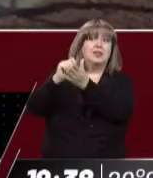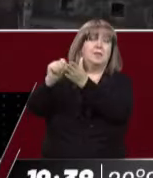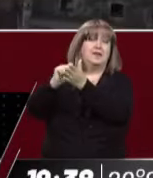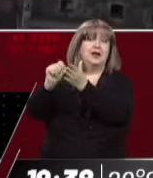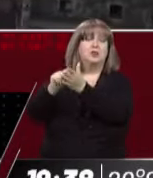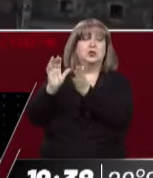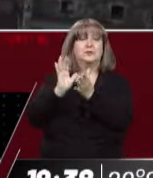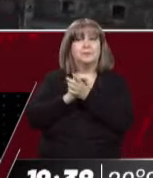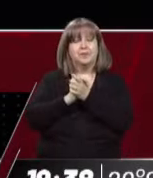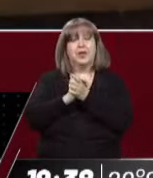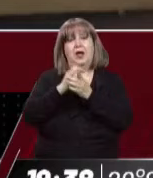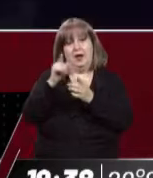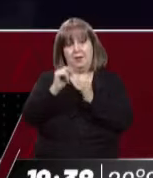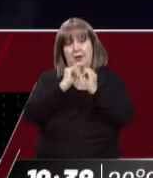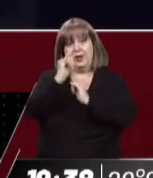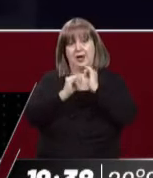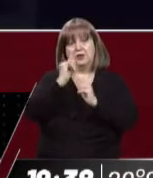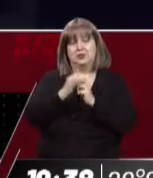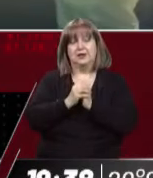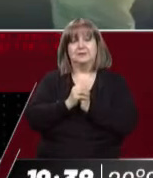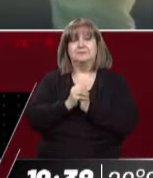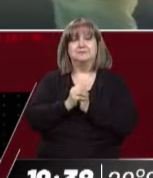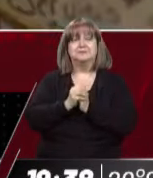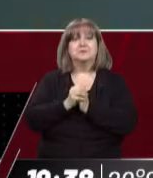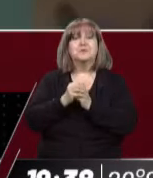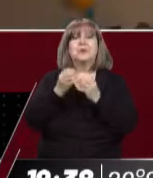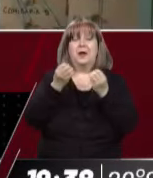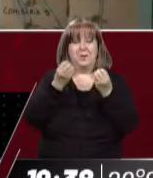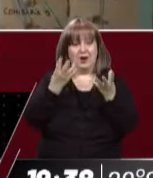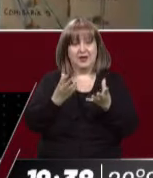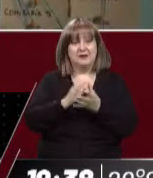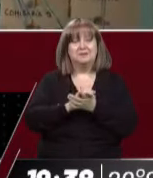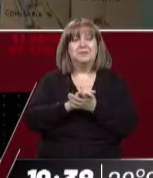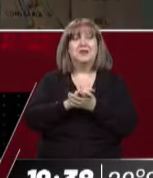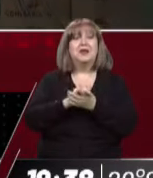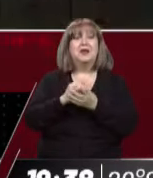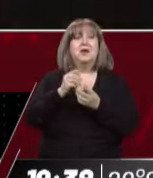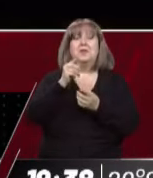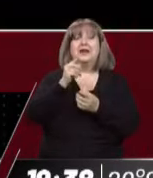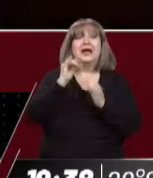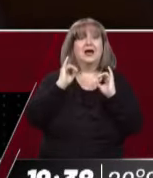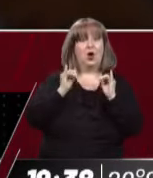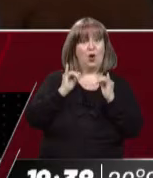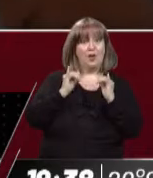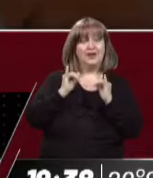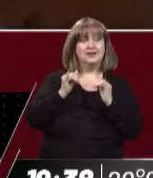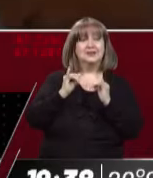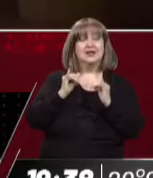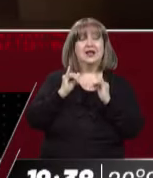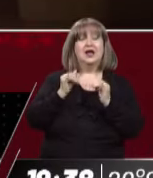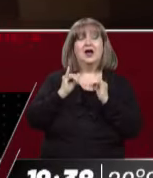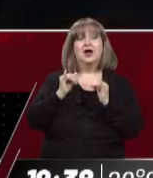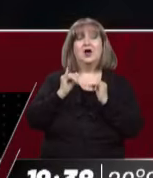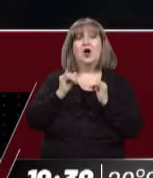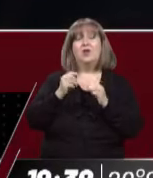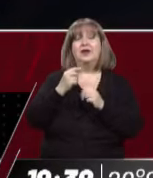contemos un detalle que me olvidé decir al principio, y que me parece que es lo que ha hecho esto viral, que es la respuesta de Ricardo Darín, que simplemente te pone no,